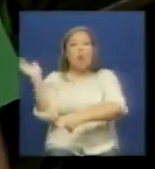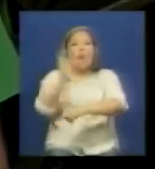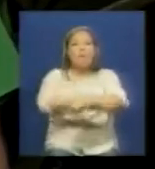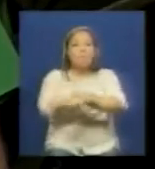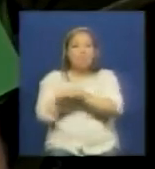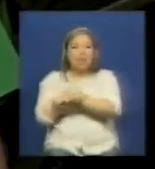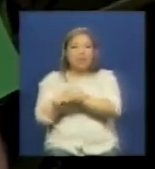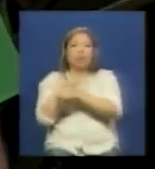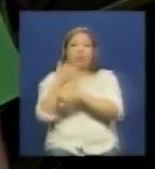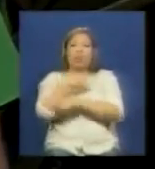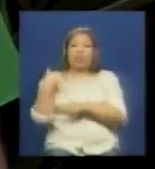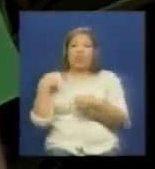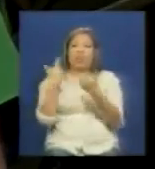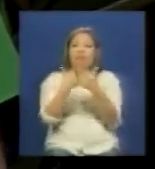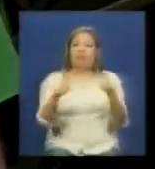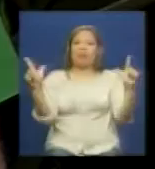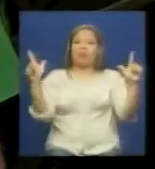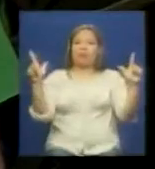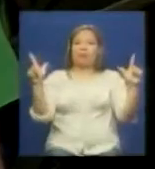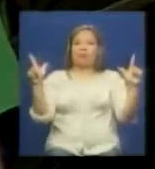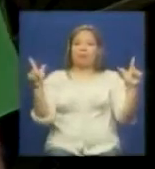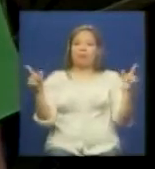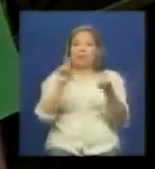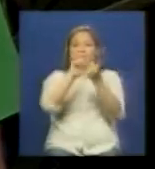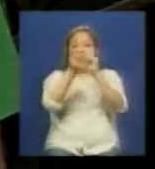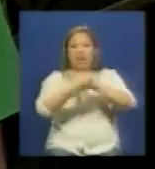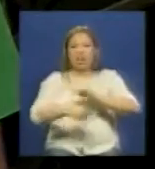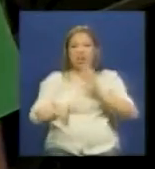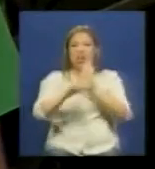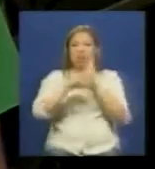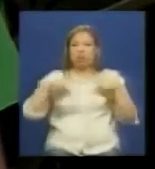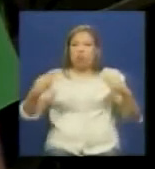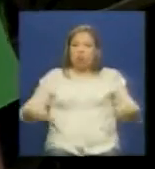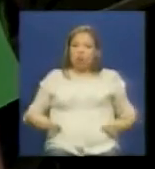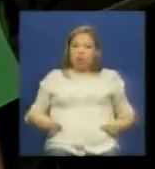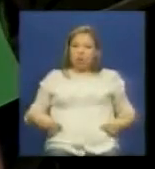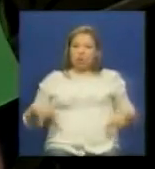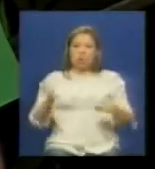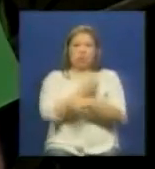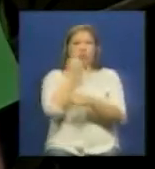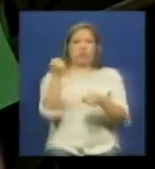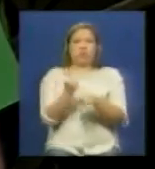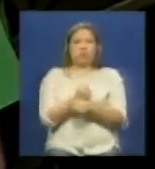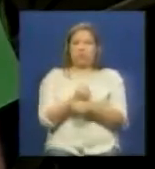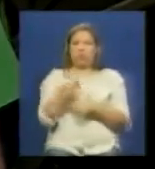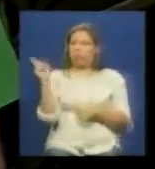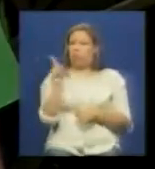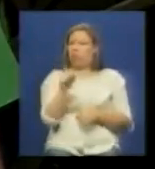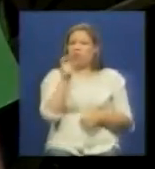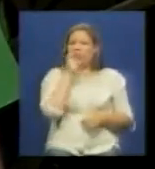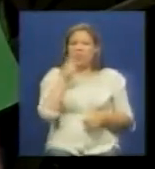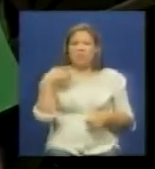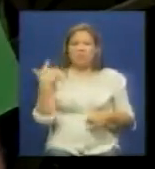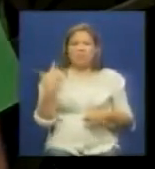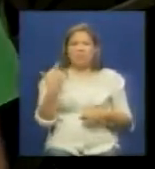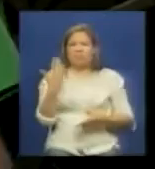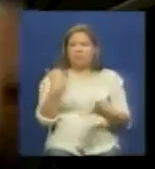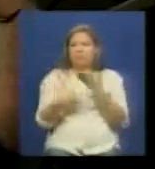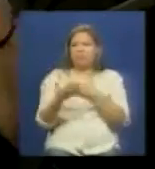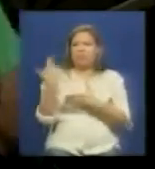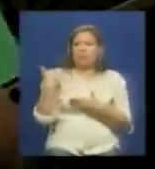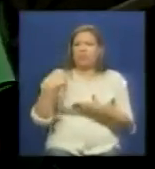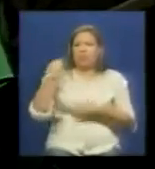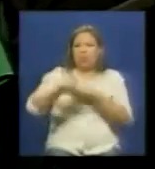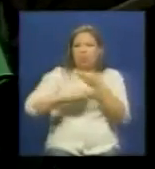derechos humanos además no solamente eso se está hablando de reincorporar esos trabajadores que nos hicieron pasar las verdes que nos comimos bueno pues que